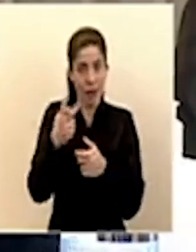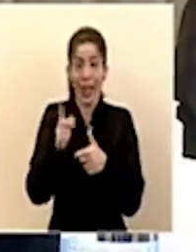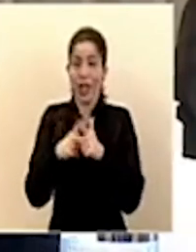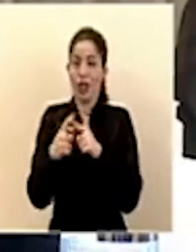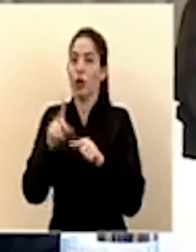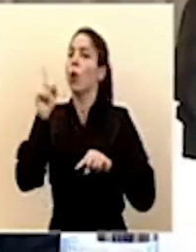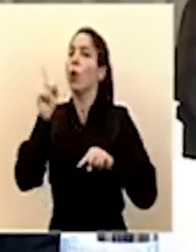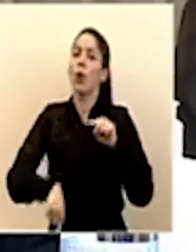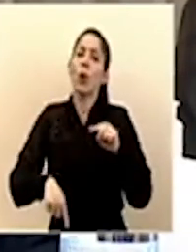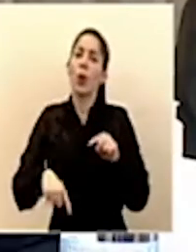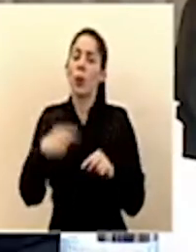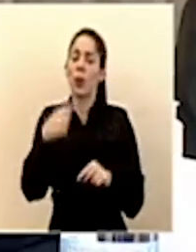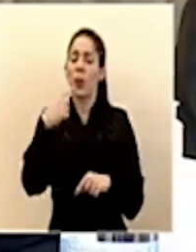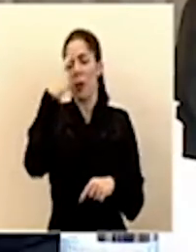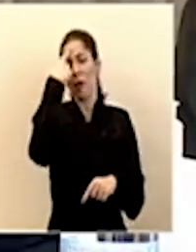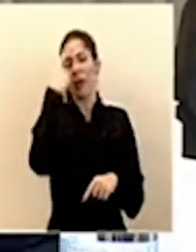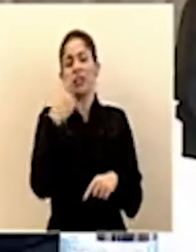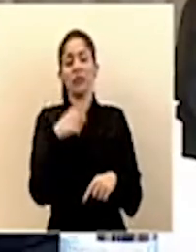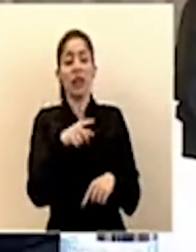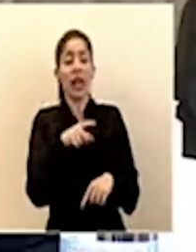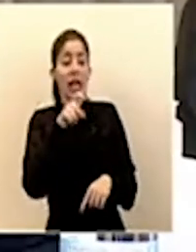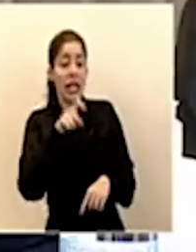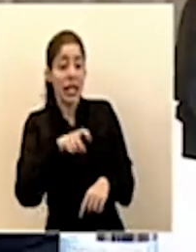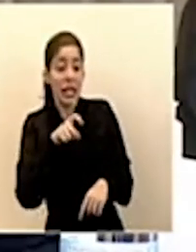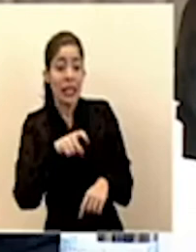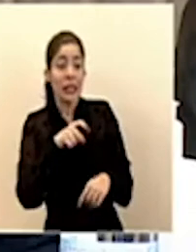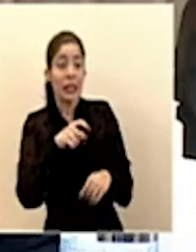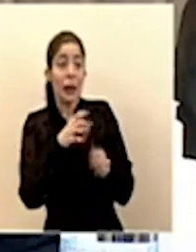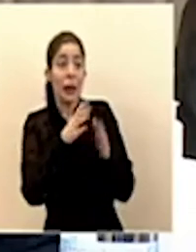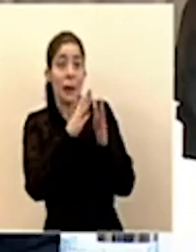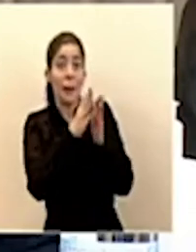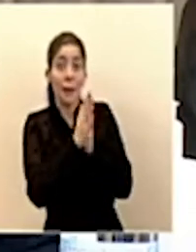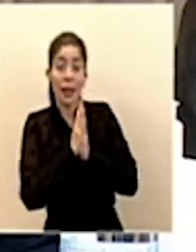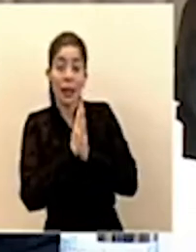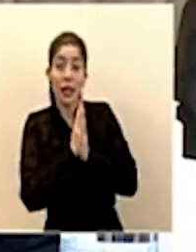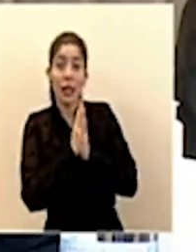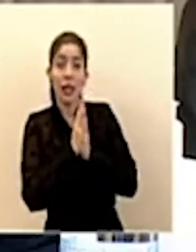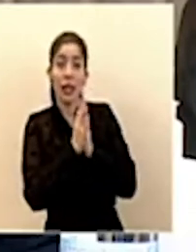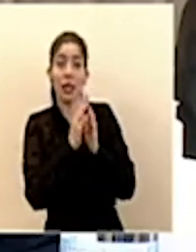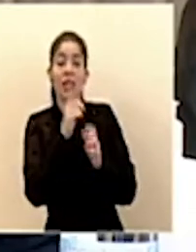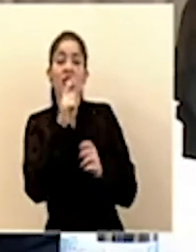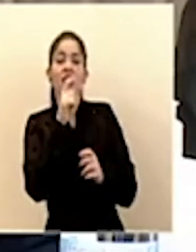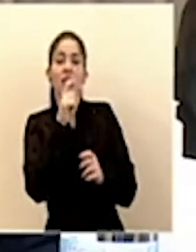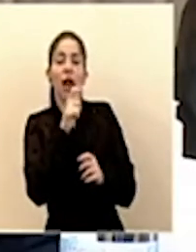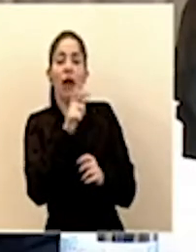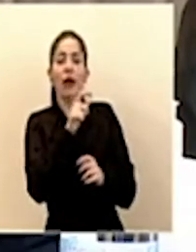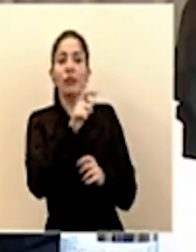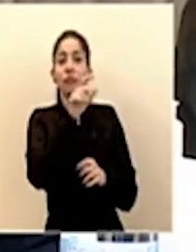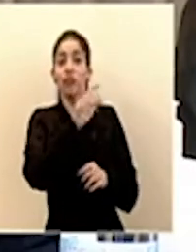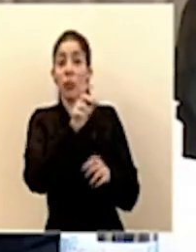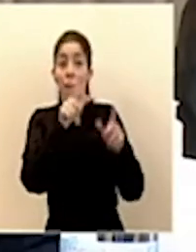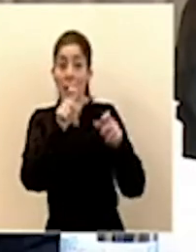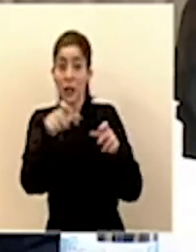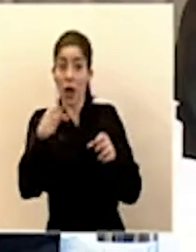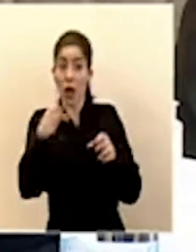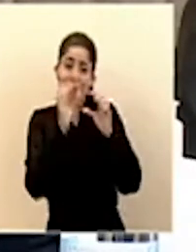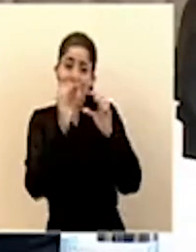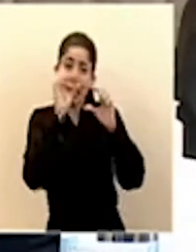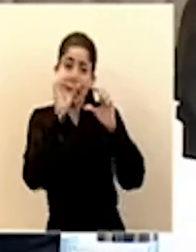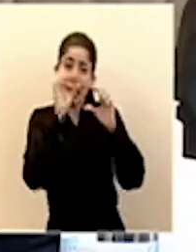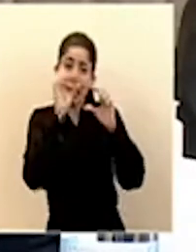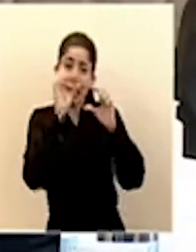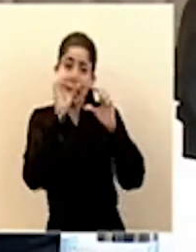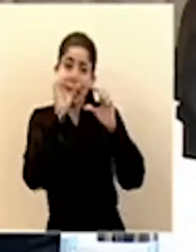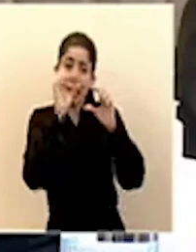la necesidad de pedirle a quienes van a mantener su trabajo un